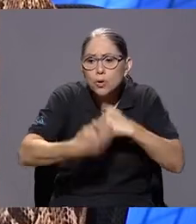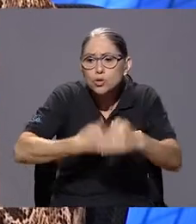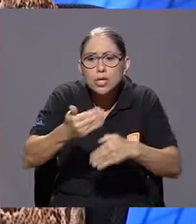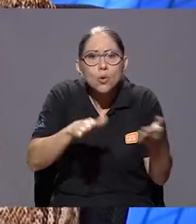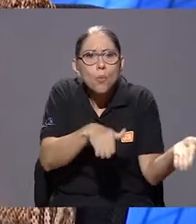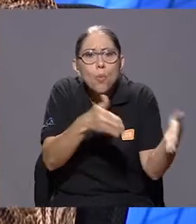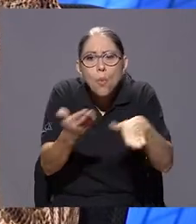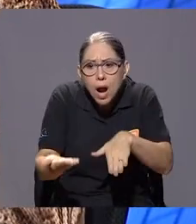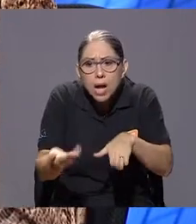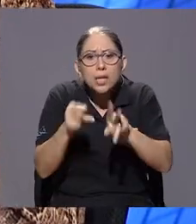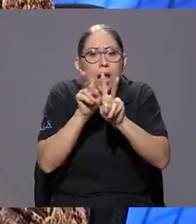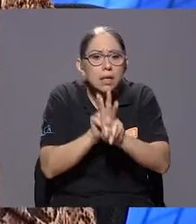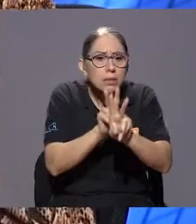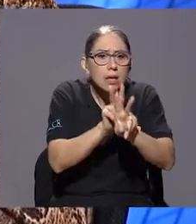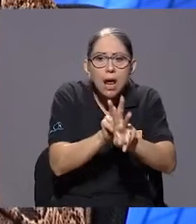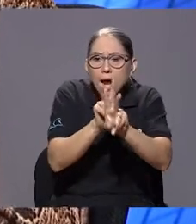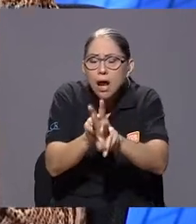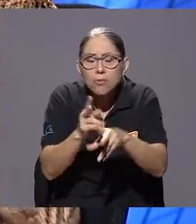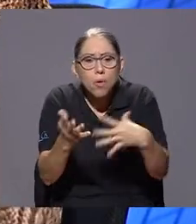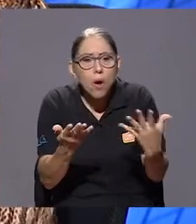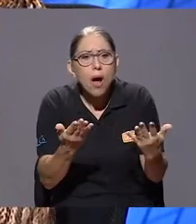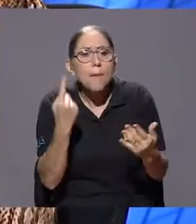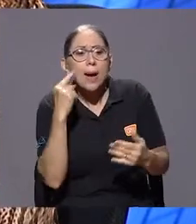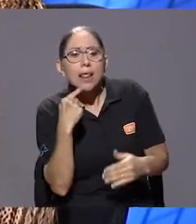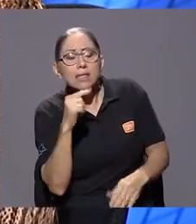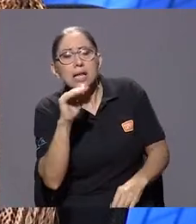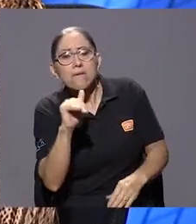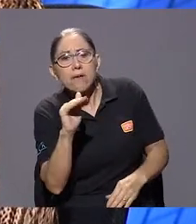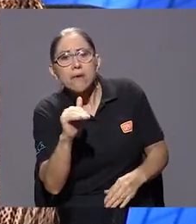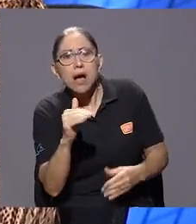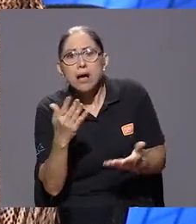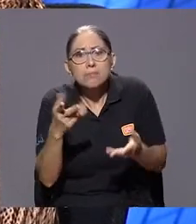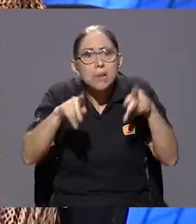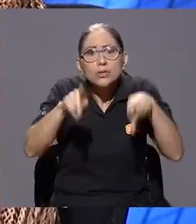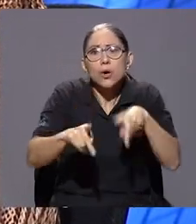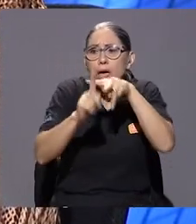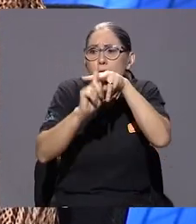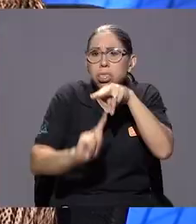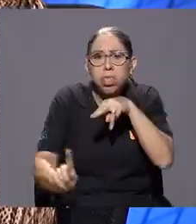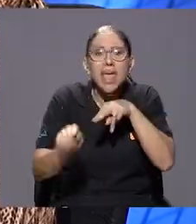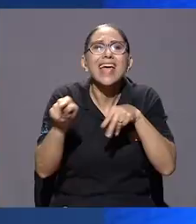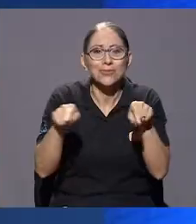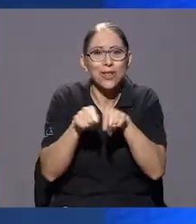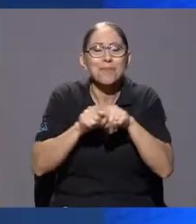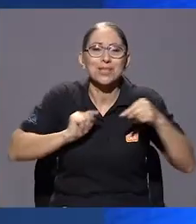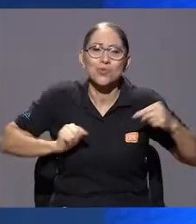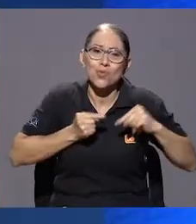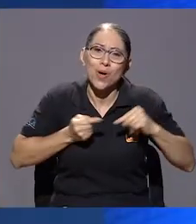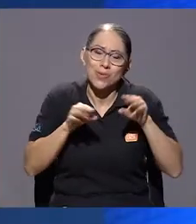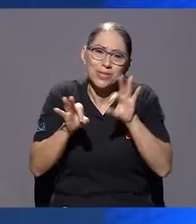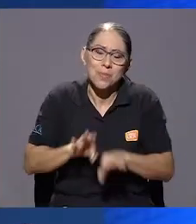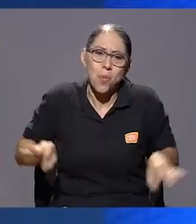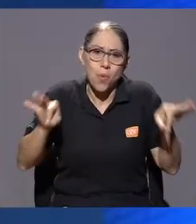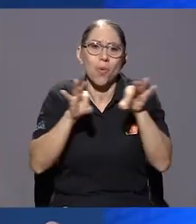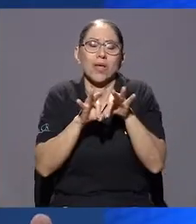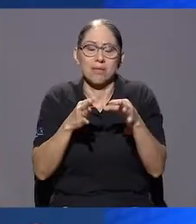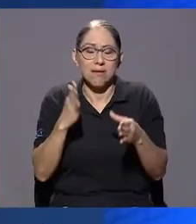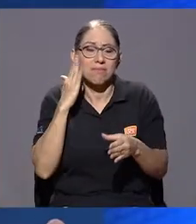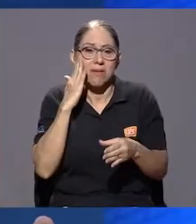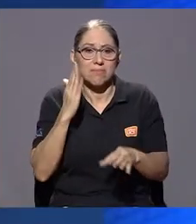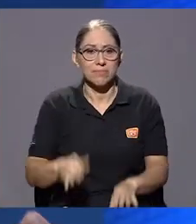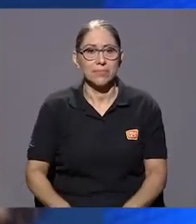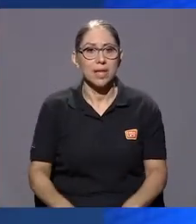del funeral, de toda esta despedida física. Y eso también es un duelo y es importante mencionarlo. Importante también saber cuándo, como